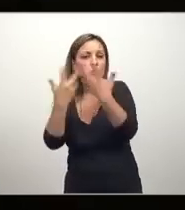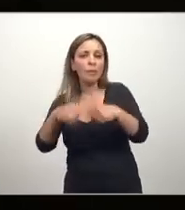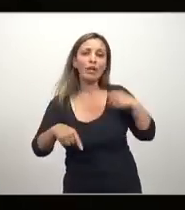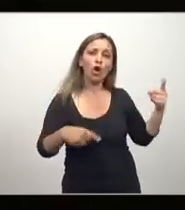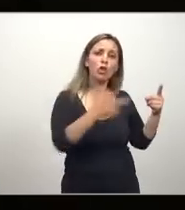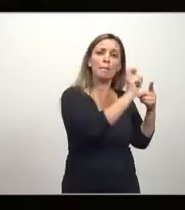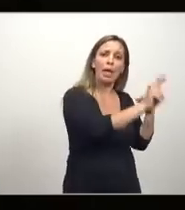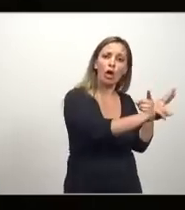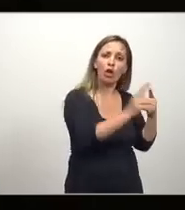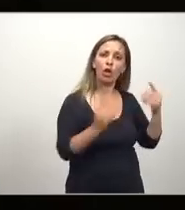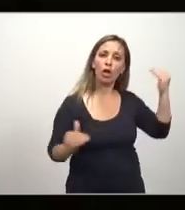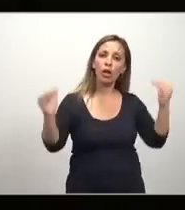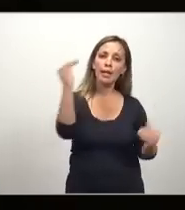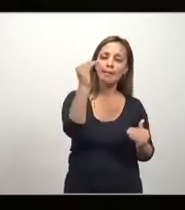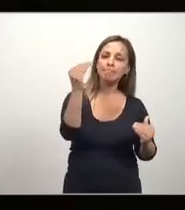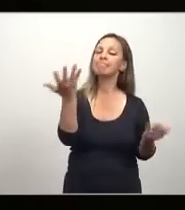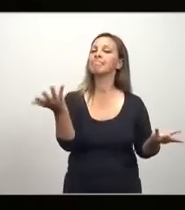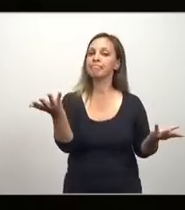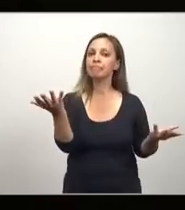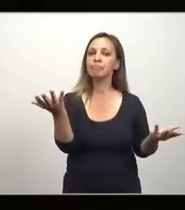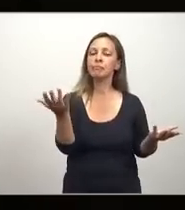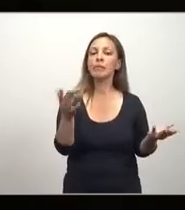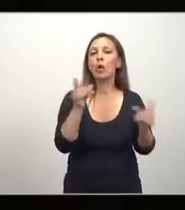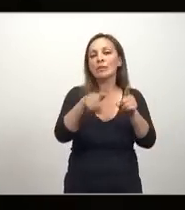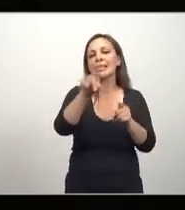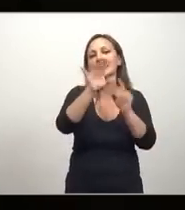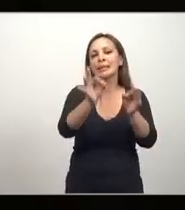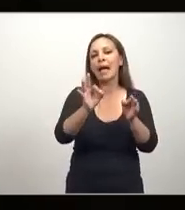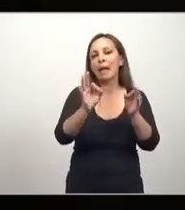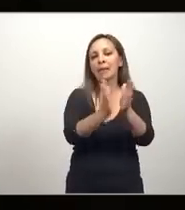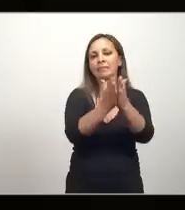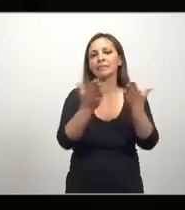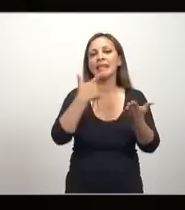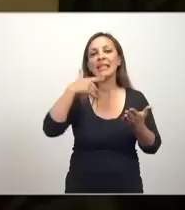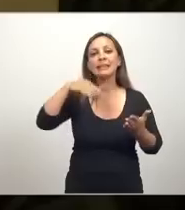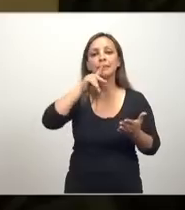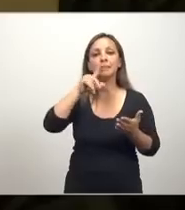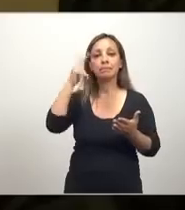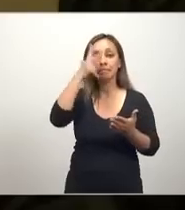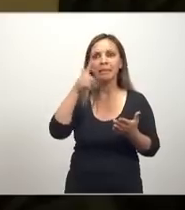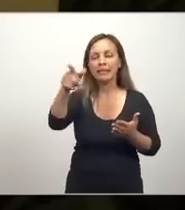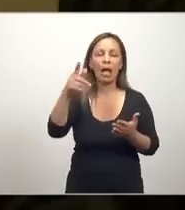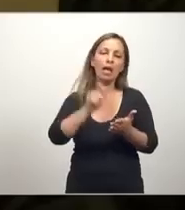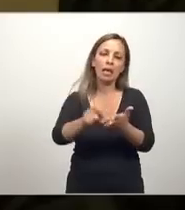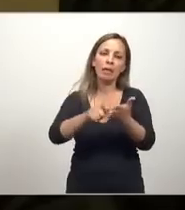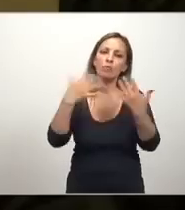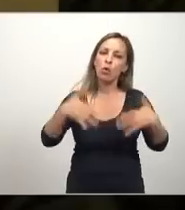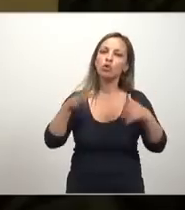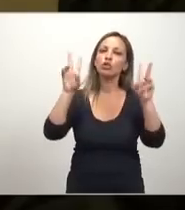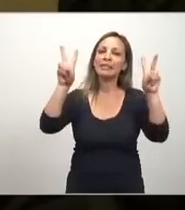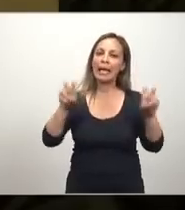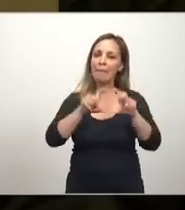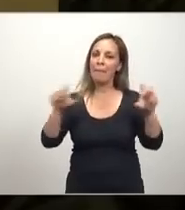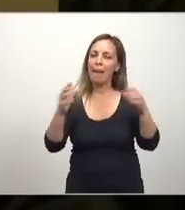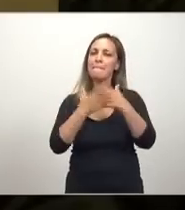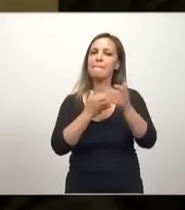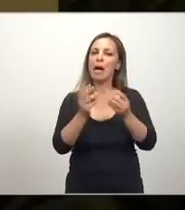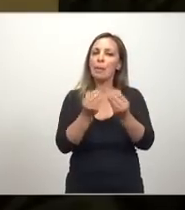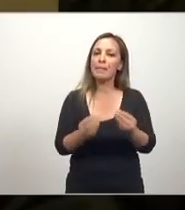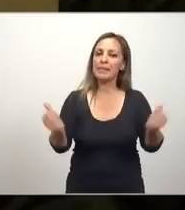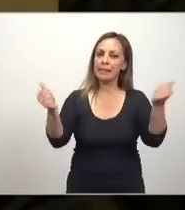cuántas veces en el larga, larguísima obra de Adam Smith está mencionada la mano invisible en la riqueza de las naciones?